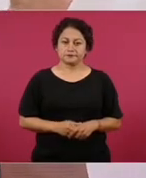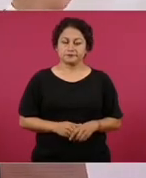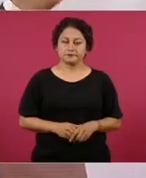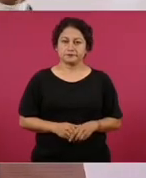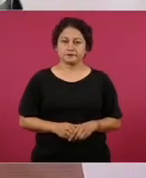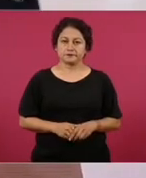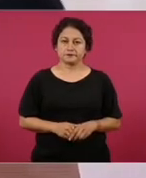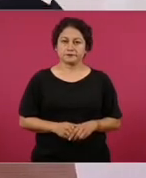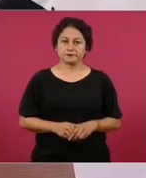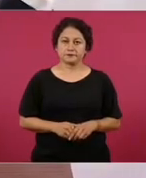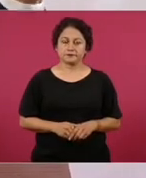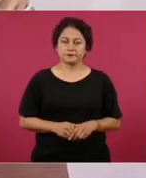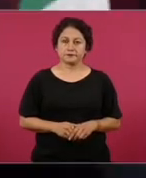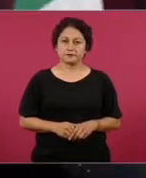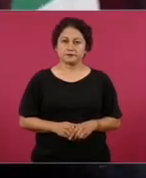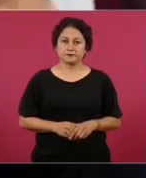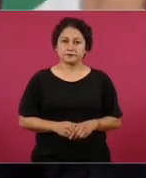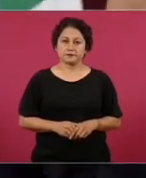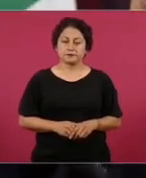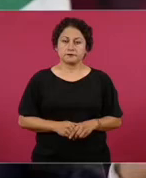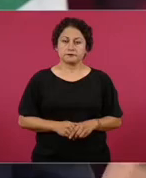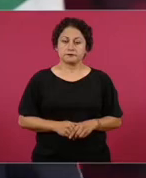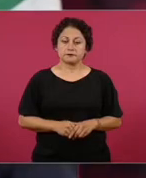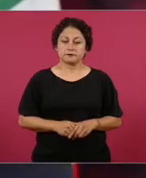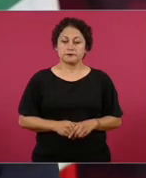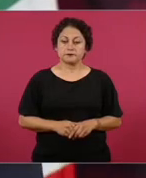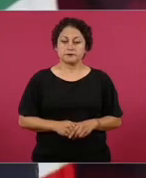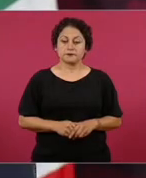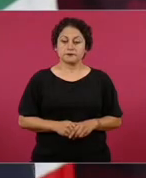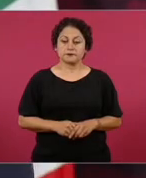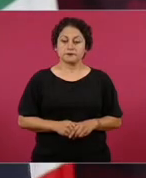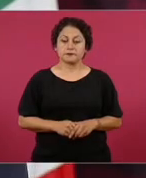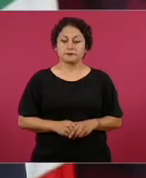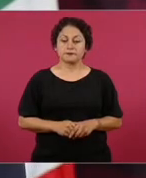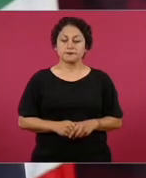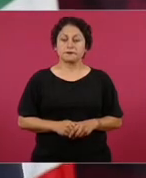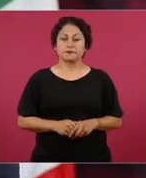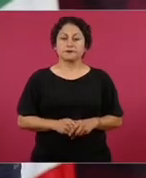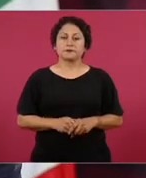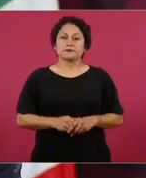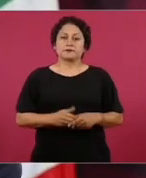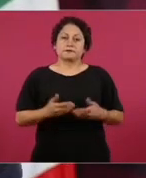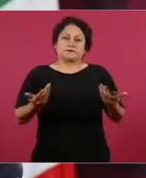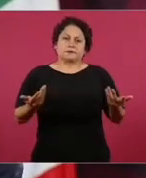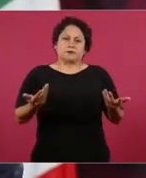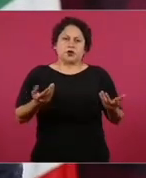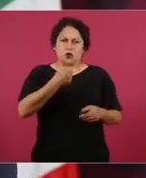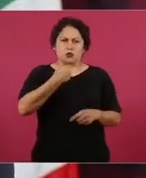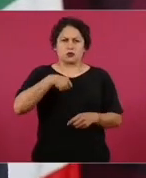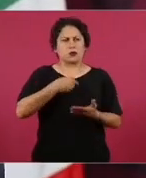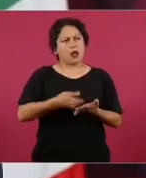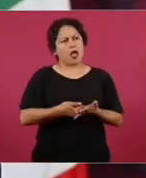No vamos a decirle abandone el país,